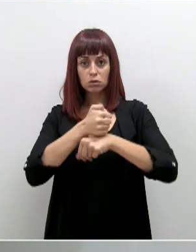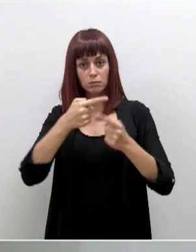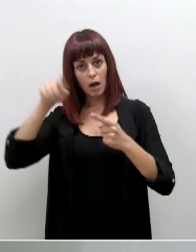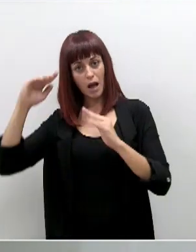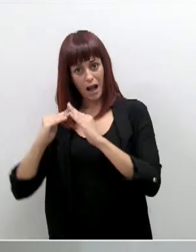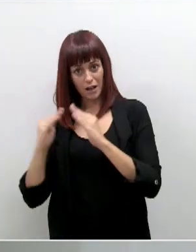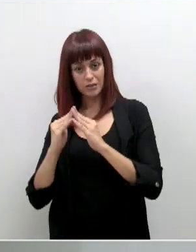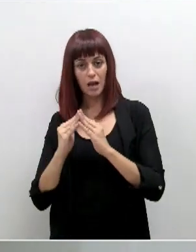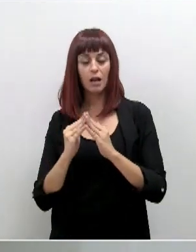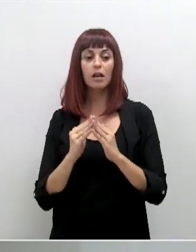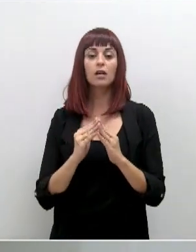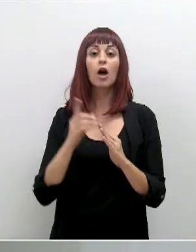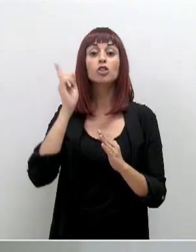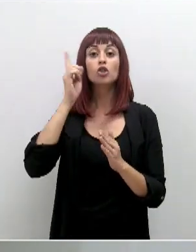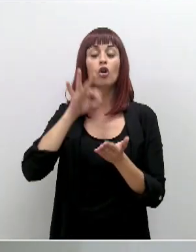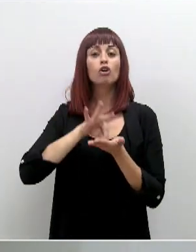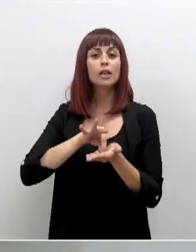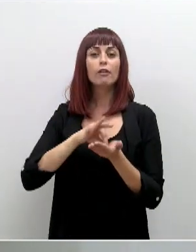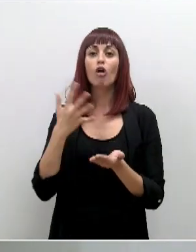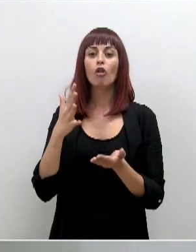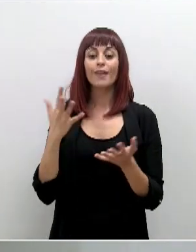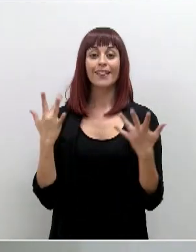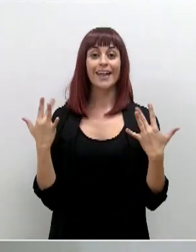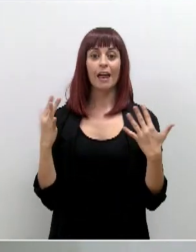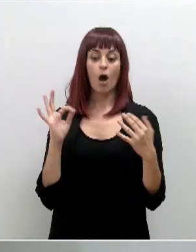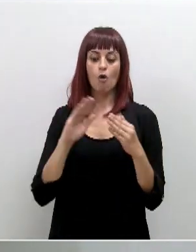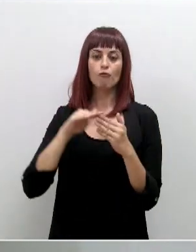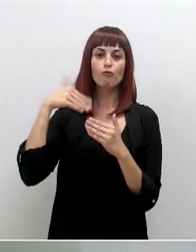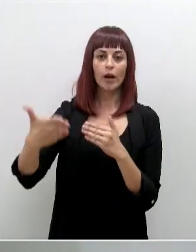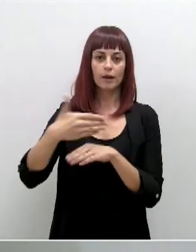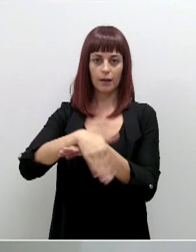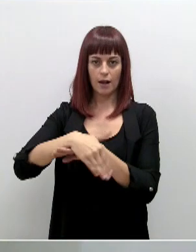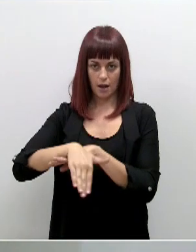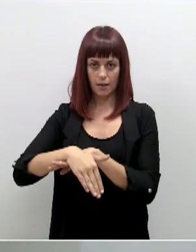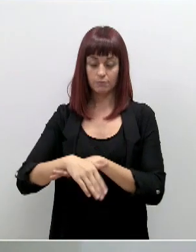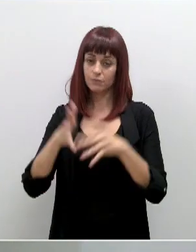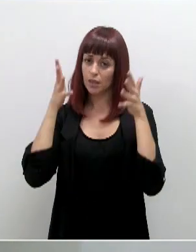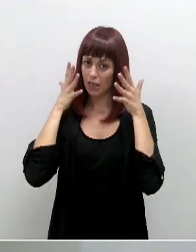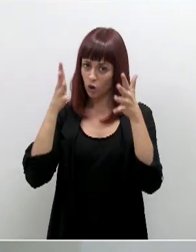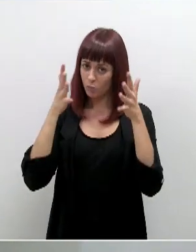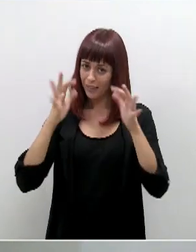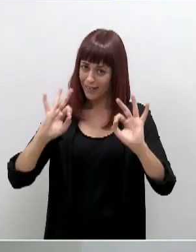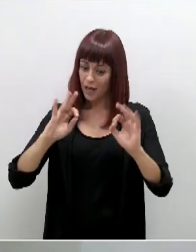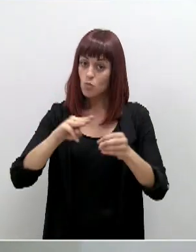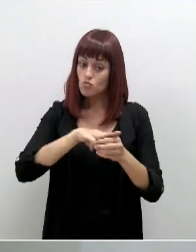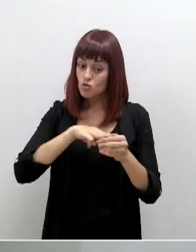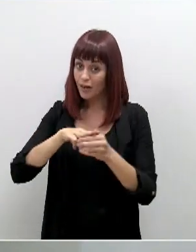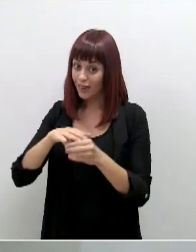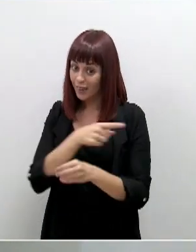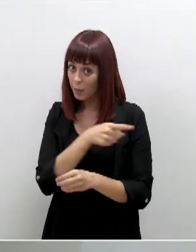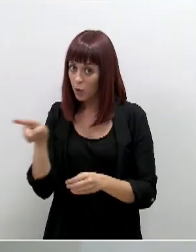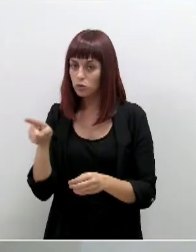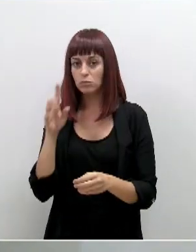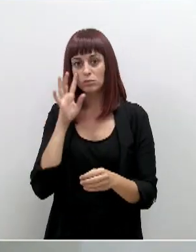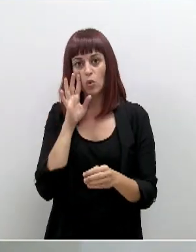solo se podrá prestar servicio en terrazas y exteriores. Se recomienda especialmente en estos municipios máxima